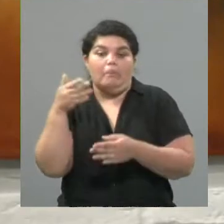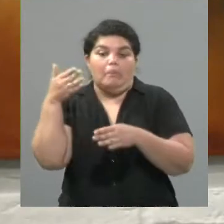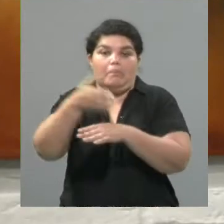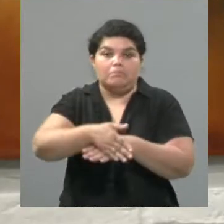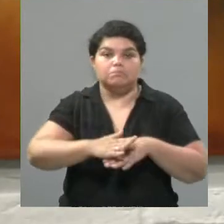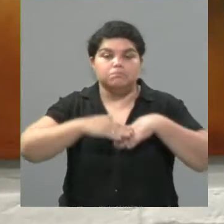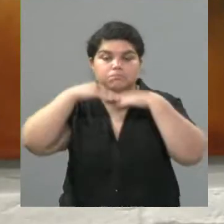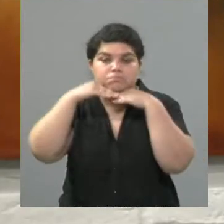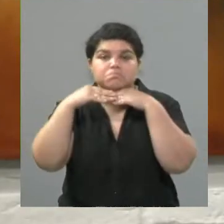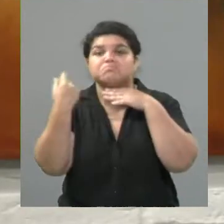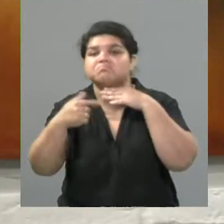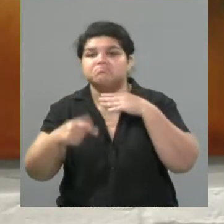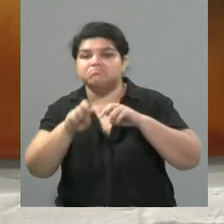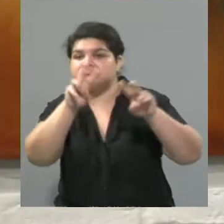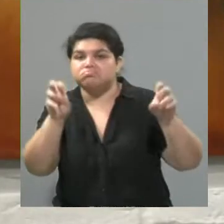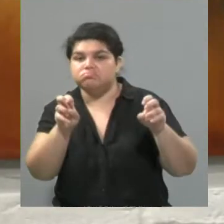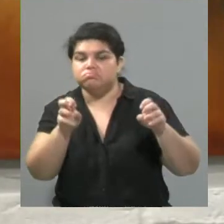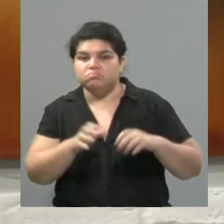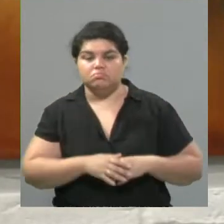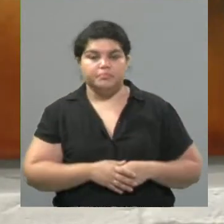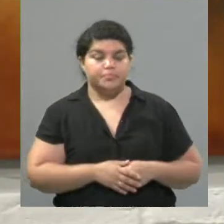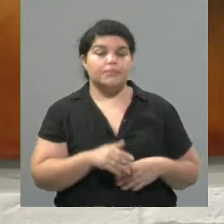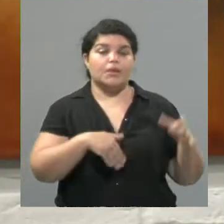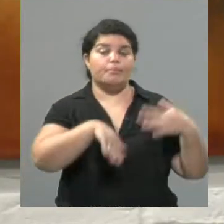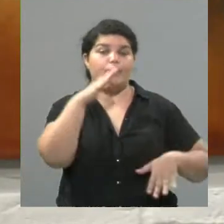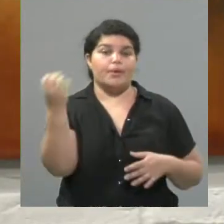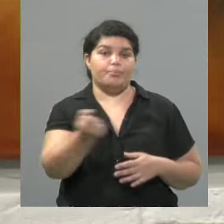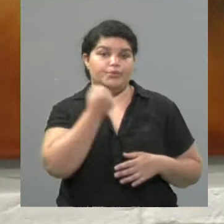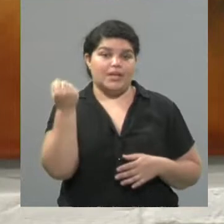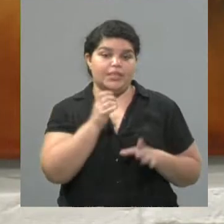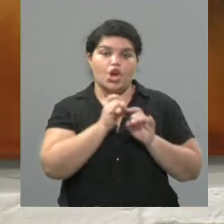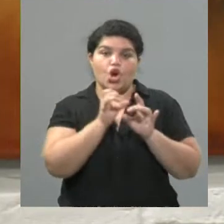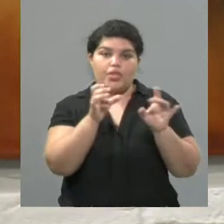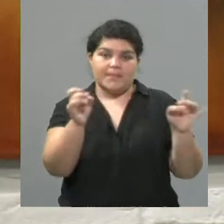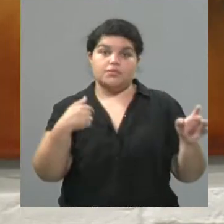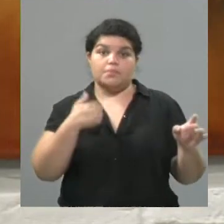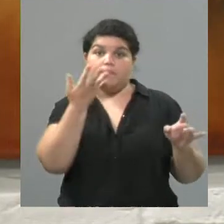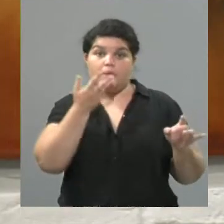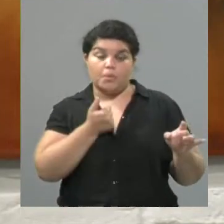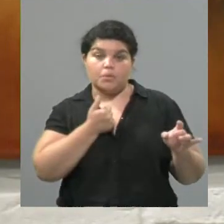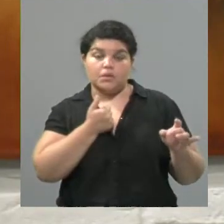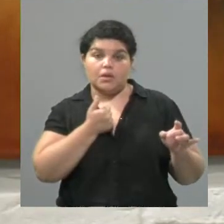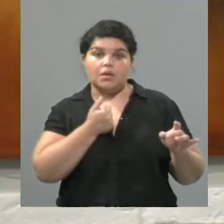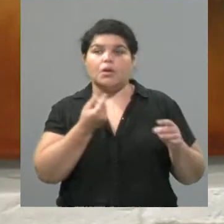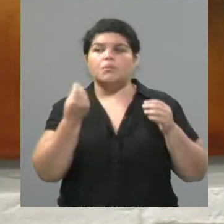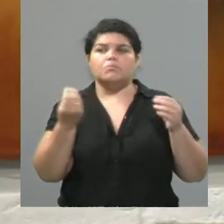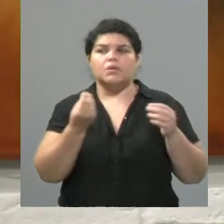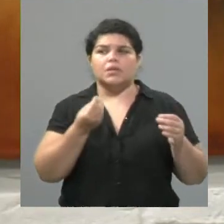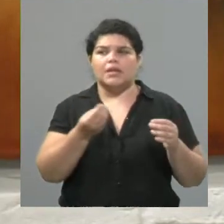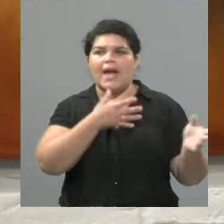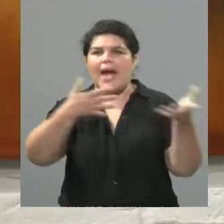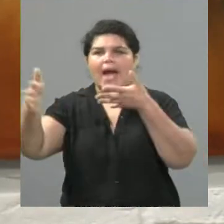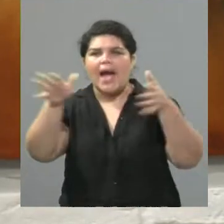Bueno, podemos decir una de las contaminaciones principales que a mí me gustó resaltar, que es la contaminación del aire.